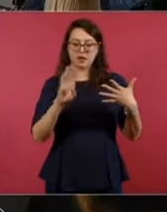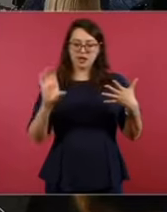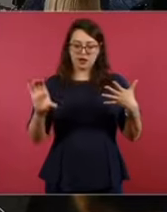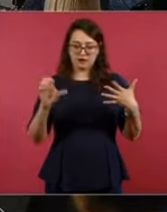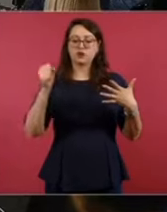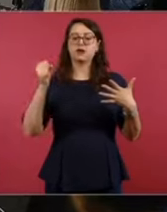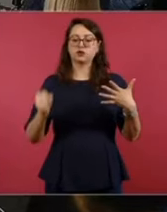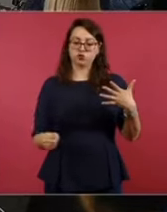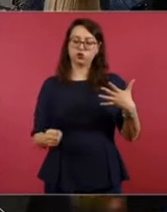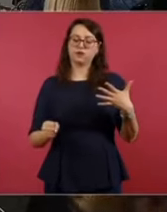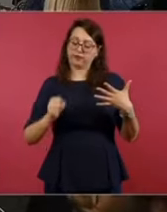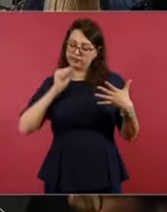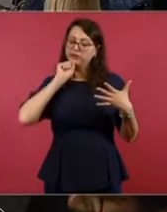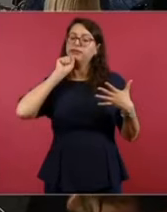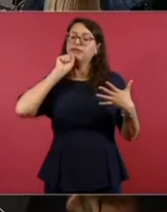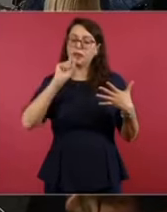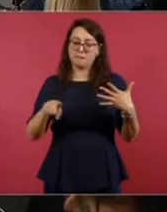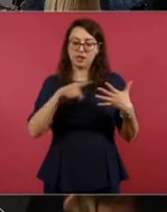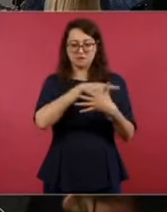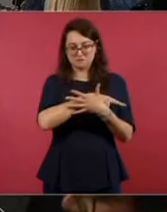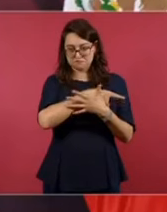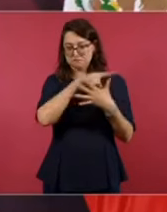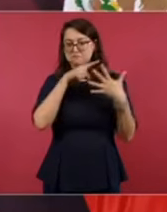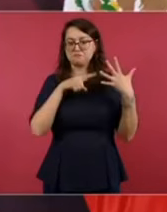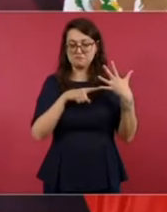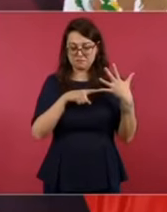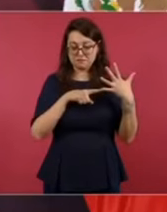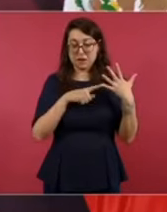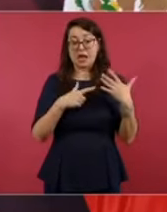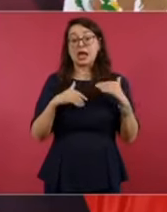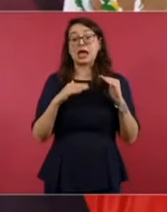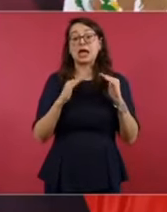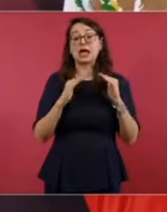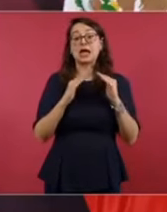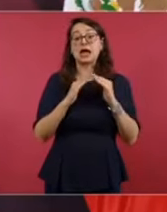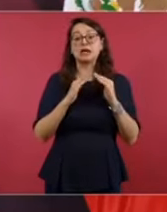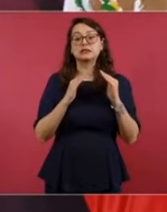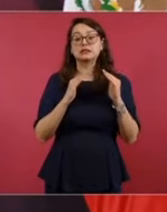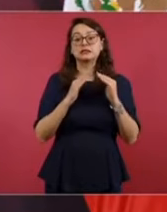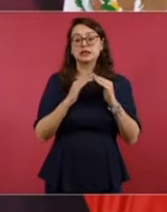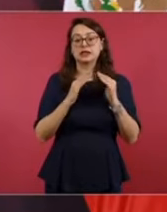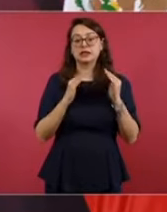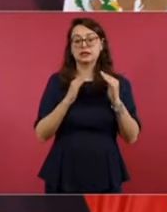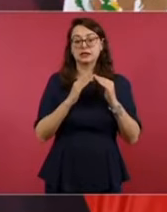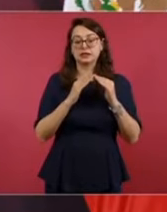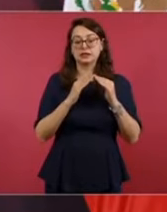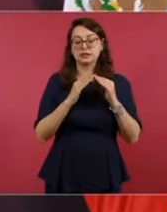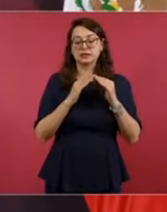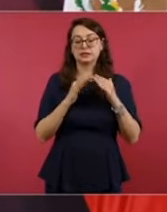compromiso, es para usuarios domésticos, en los mismos términos.